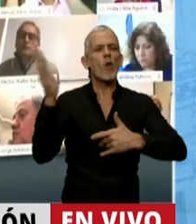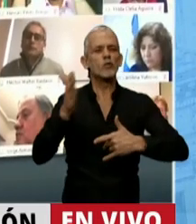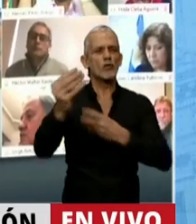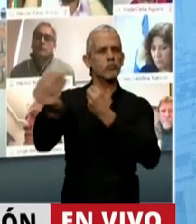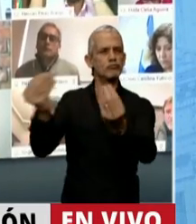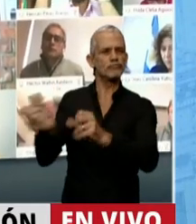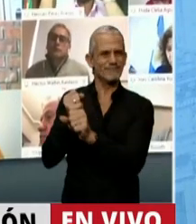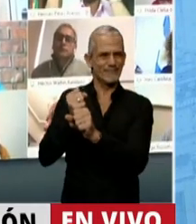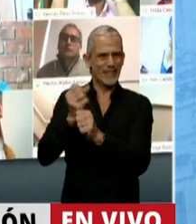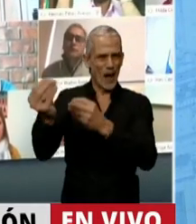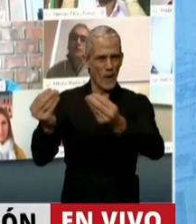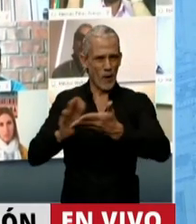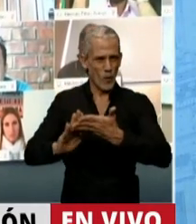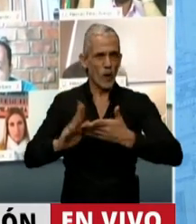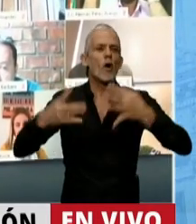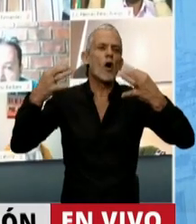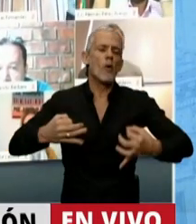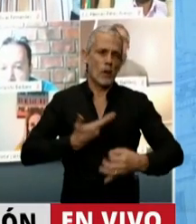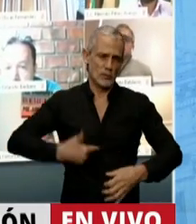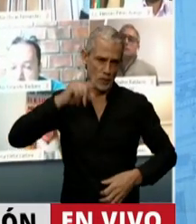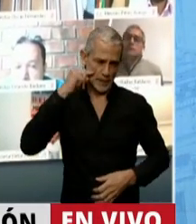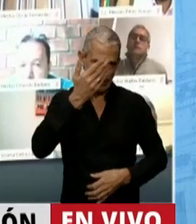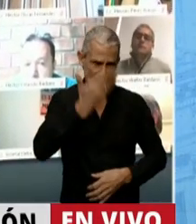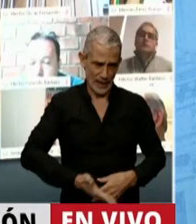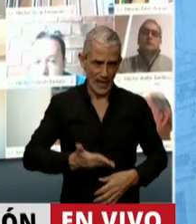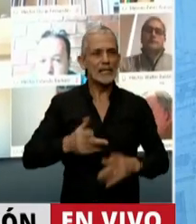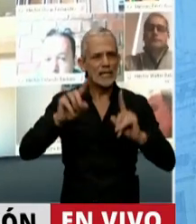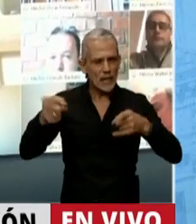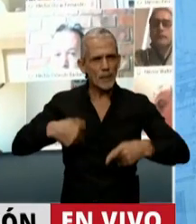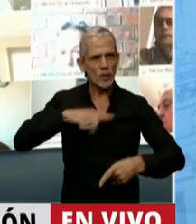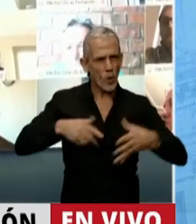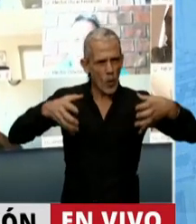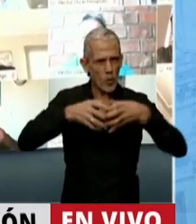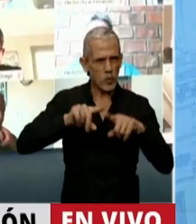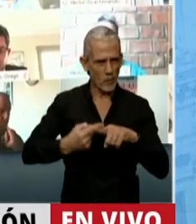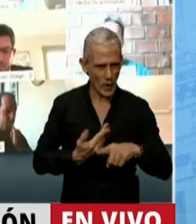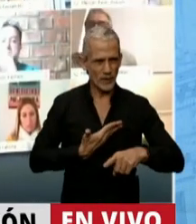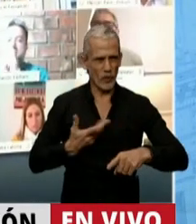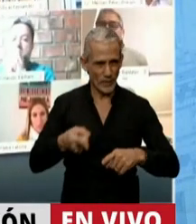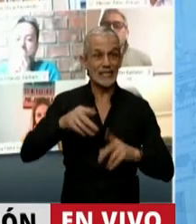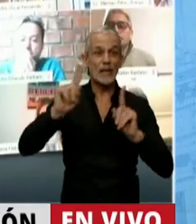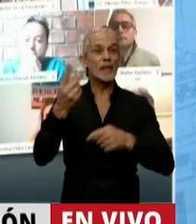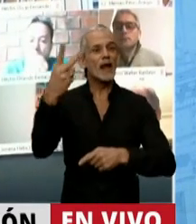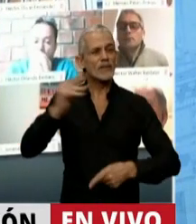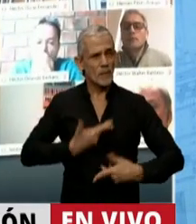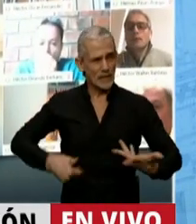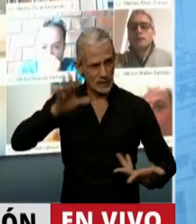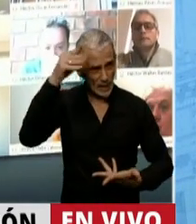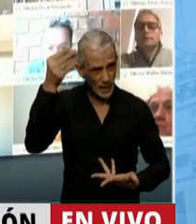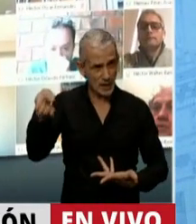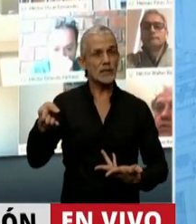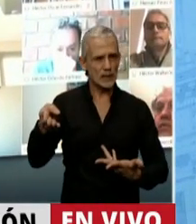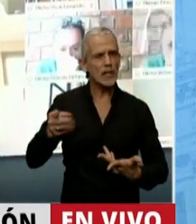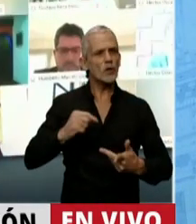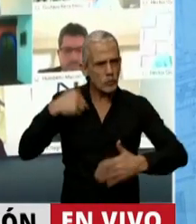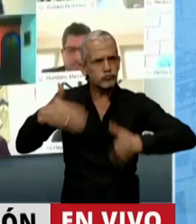empleo. Ese es el compromiso del Presidente, ese es el compromiso de nuestro frente, ese es el compromiso de la Vicepresidenta. Hacia ahí es a